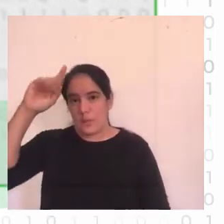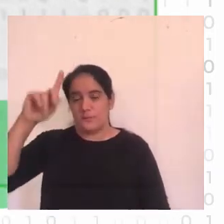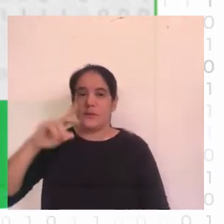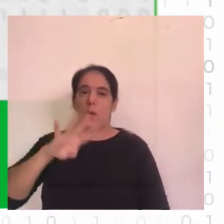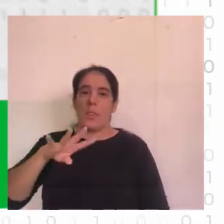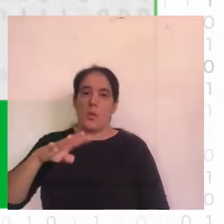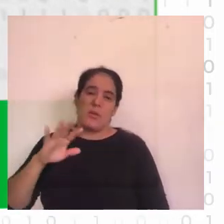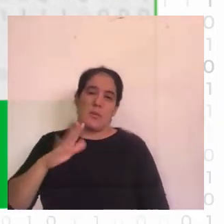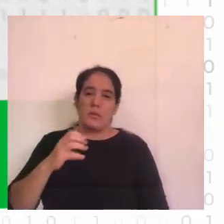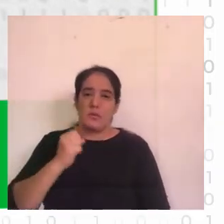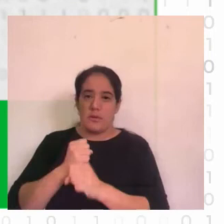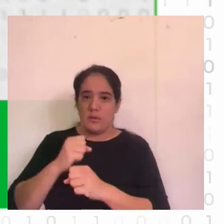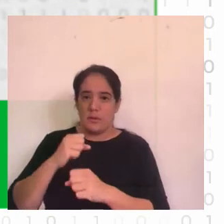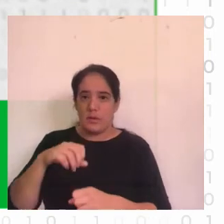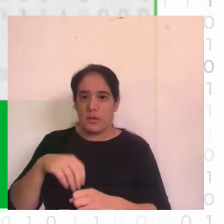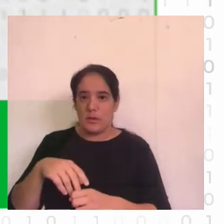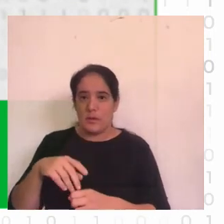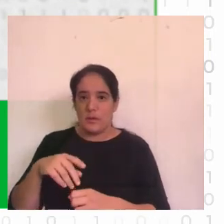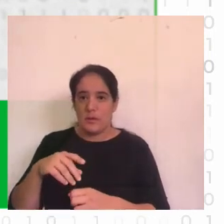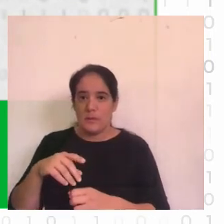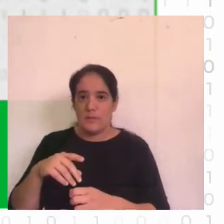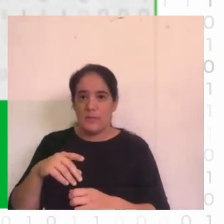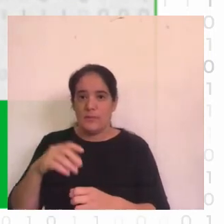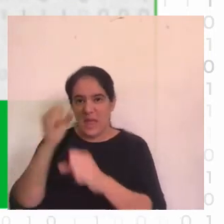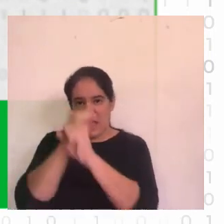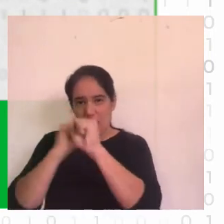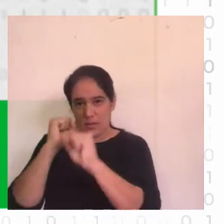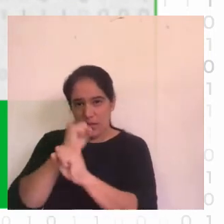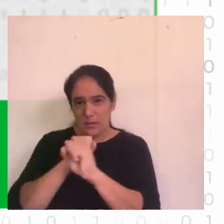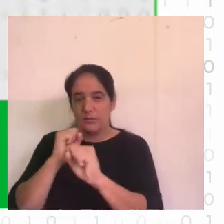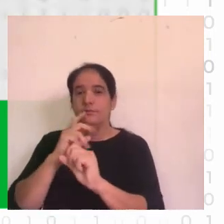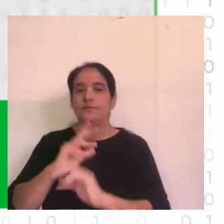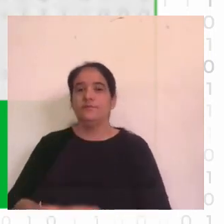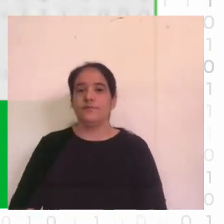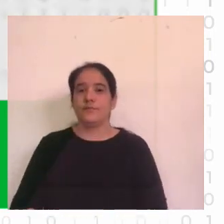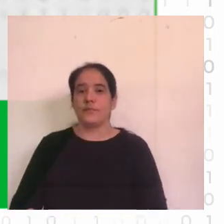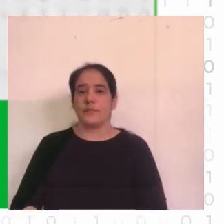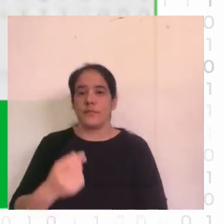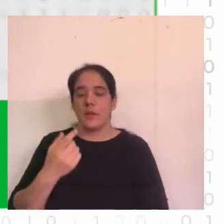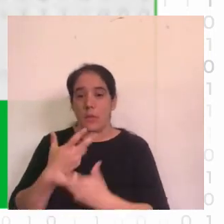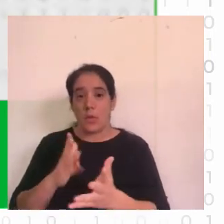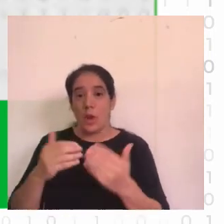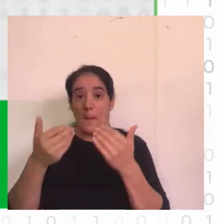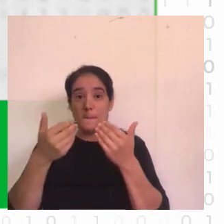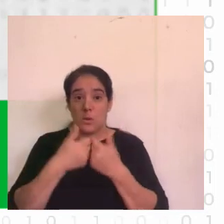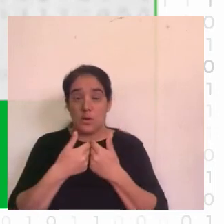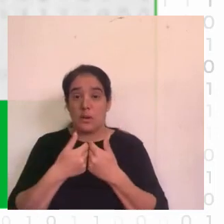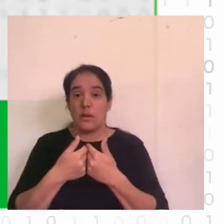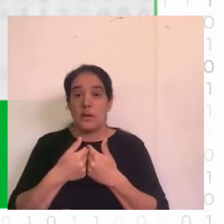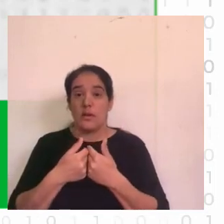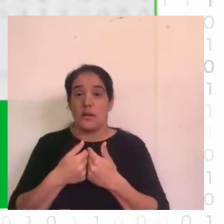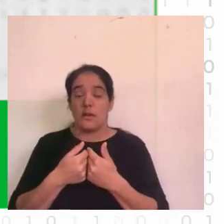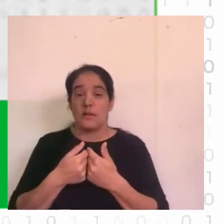y desempeño el rol de Machine Learning Engineer así que bueno referente a las preguntas que me comentabas